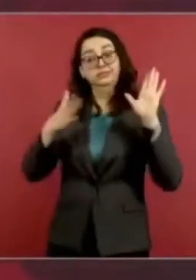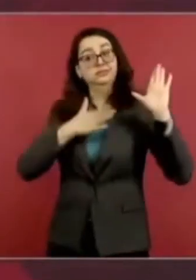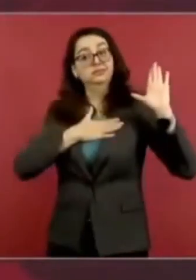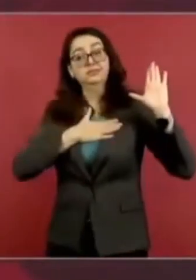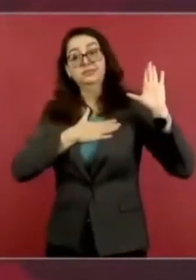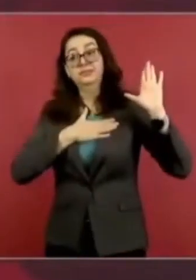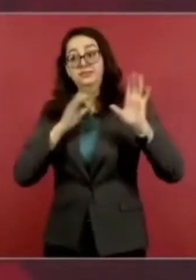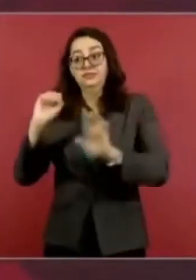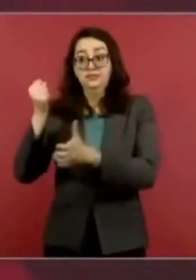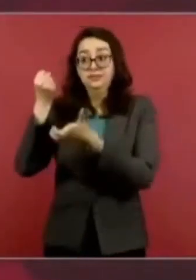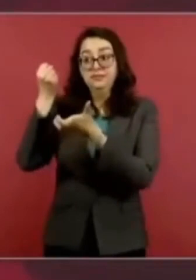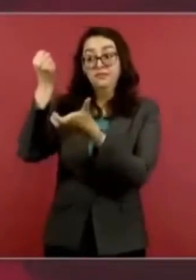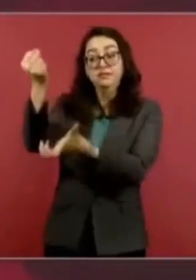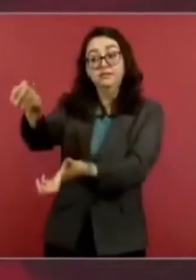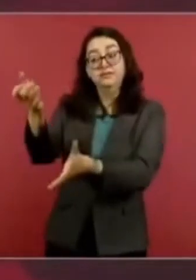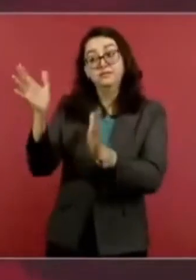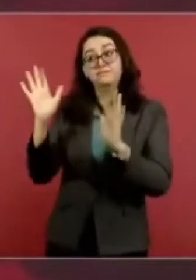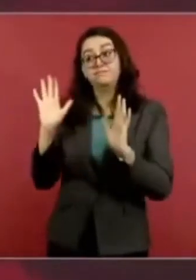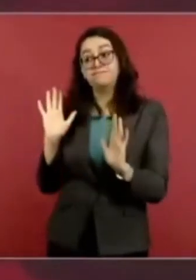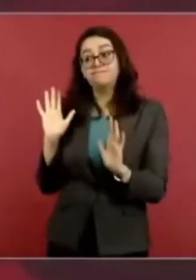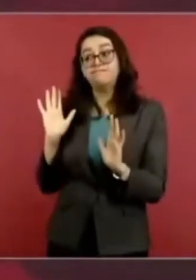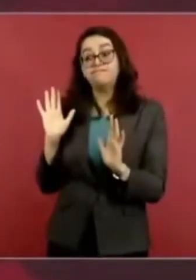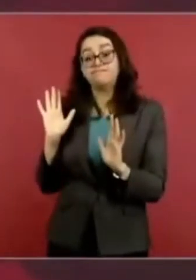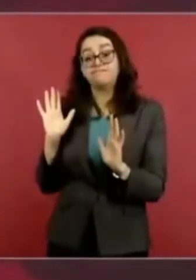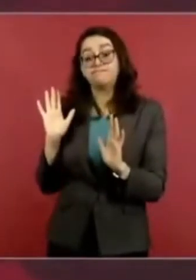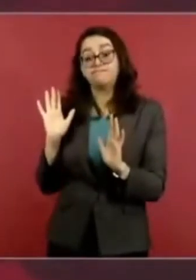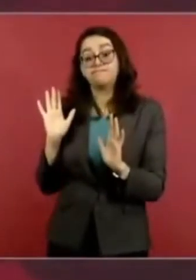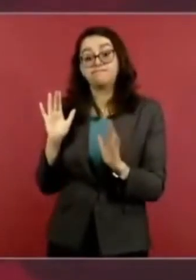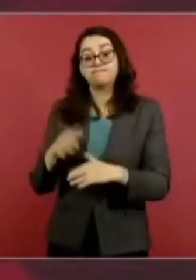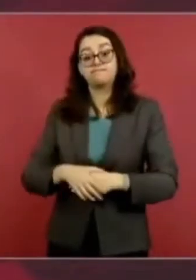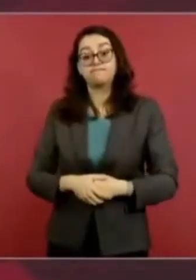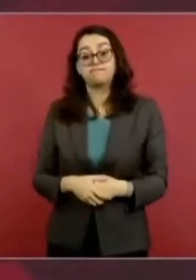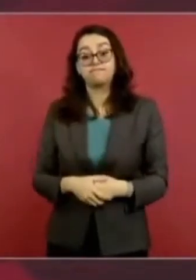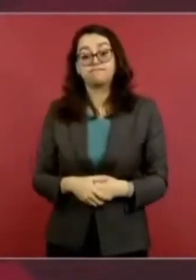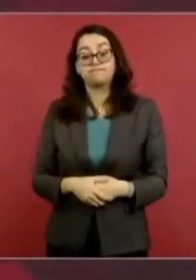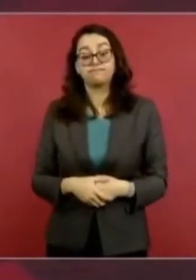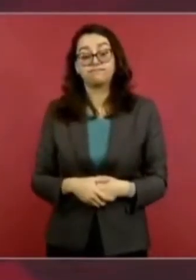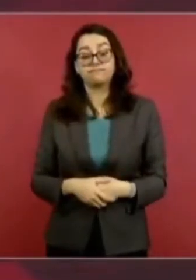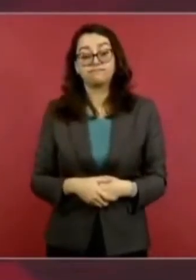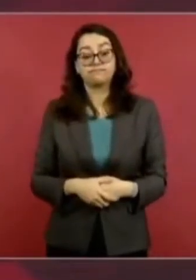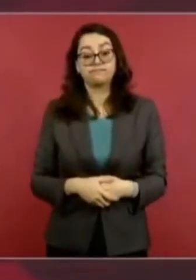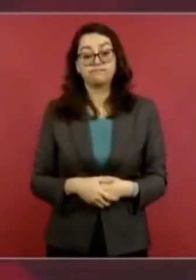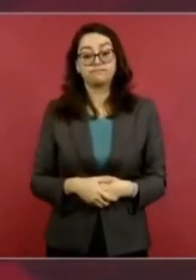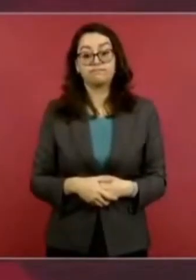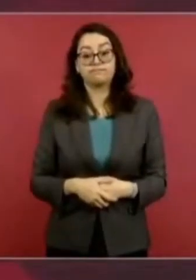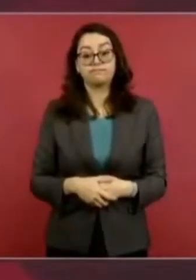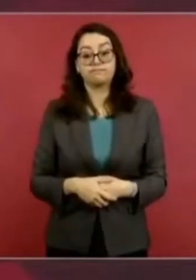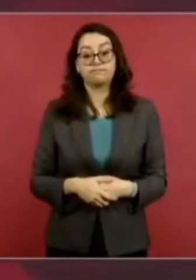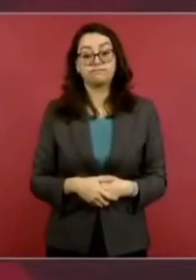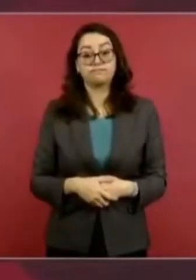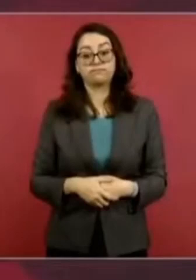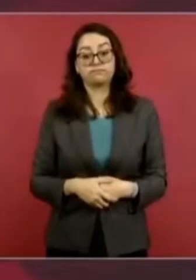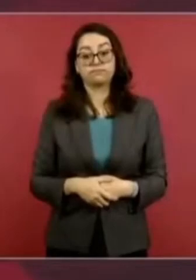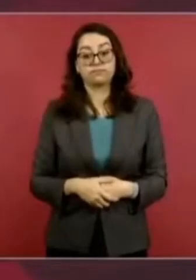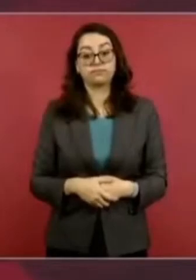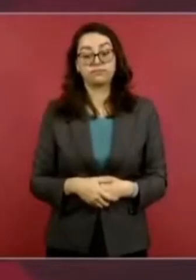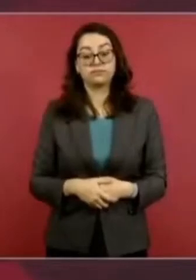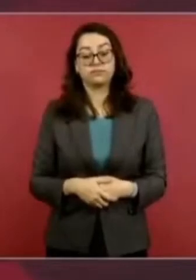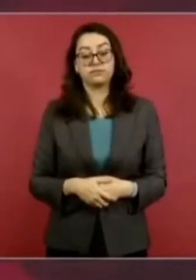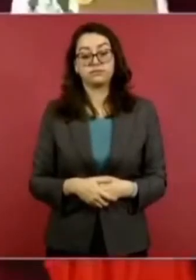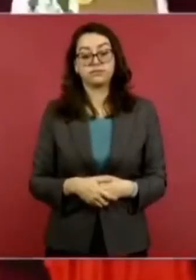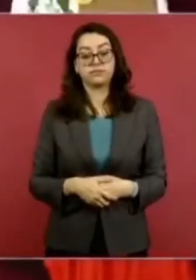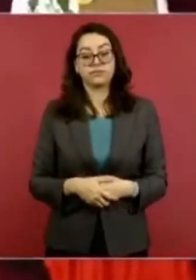de entregar los 15 mil millones para Acapulco.